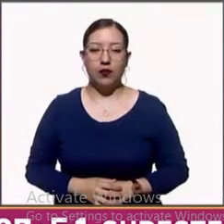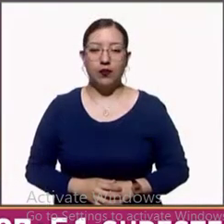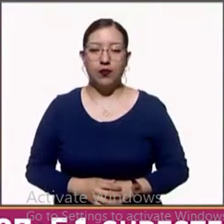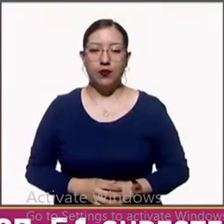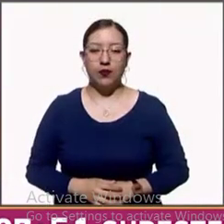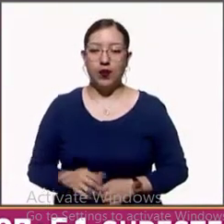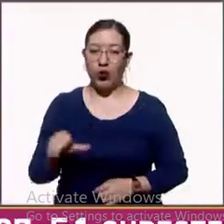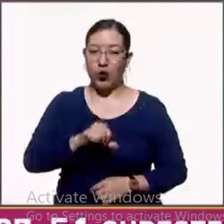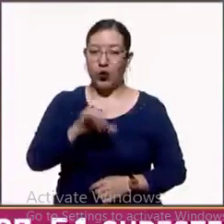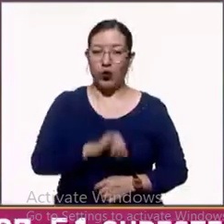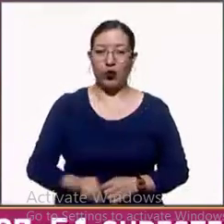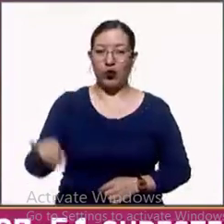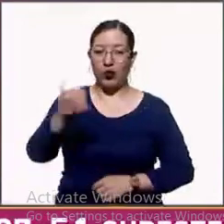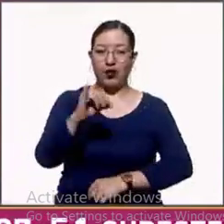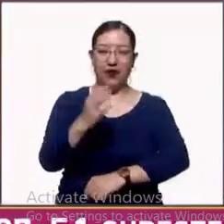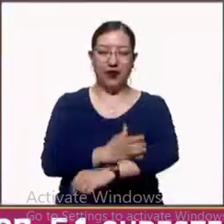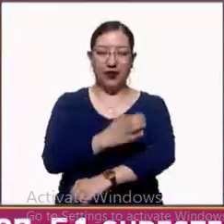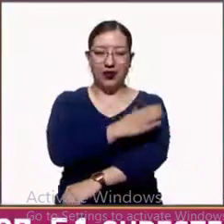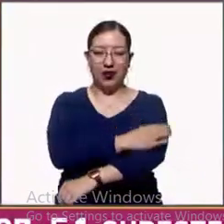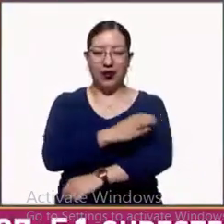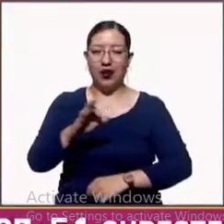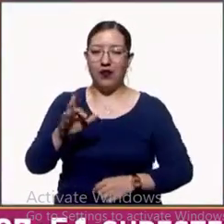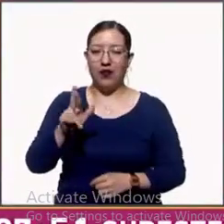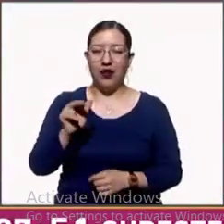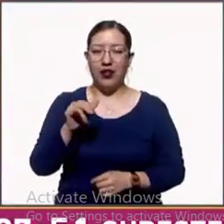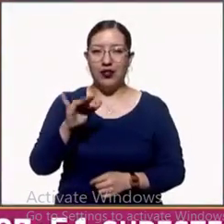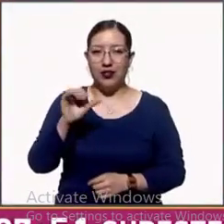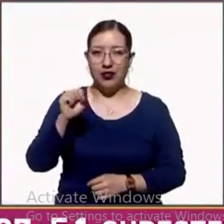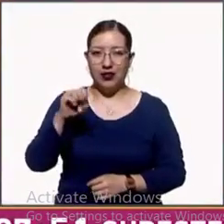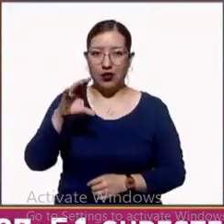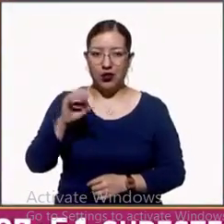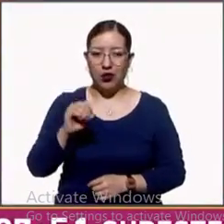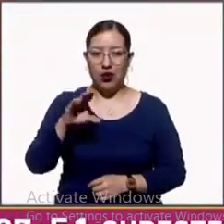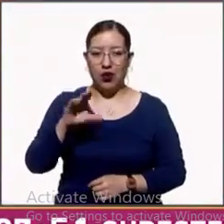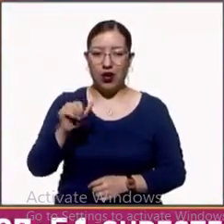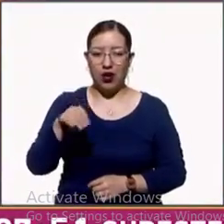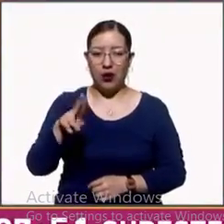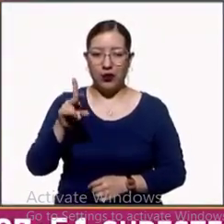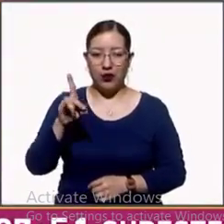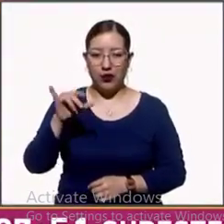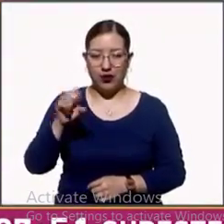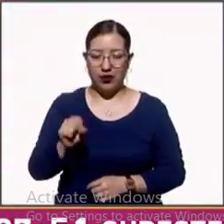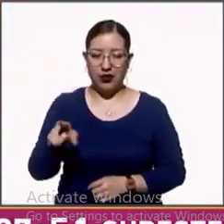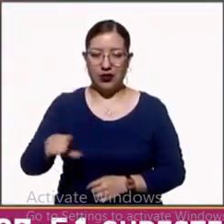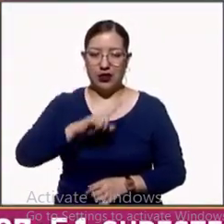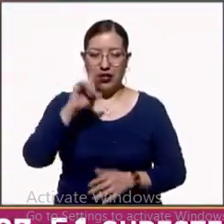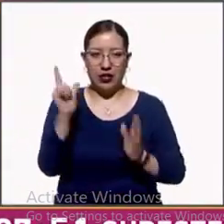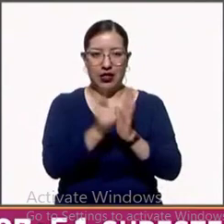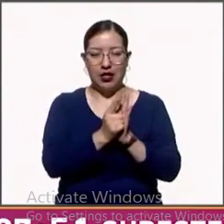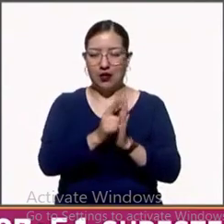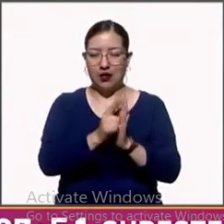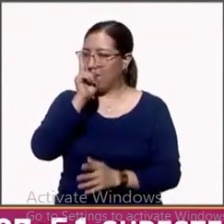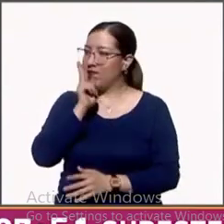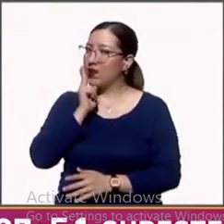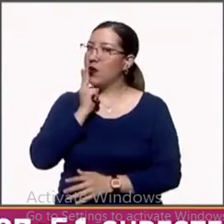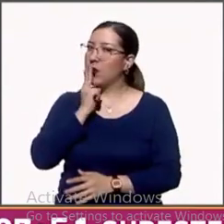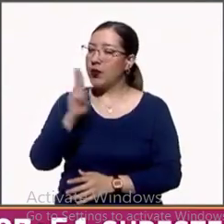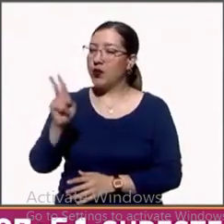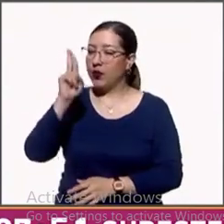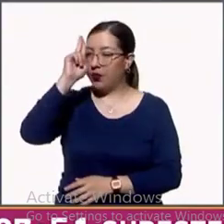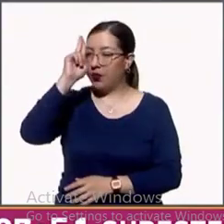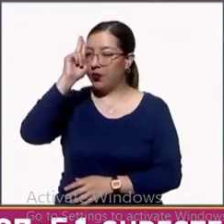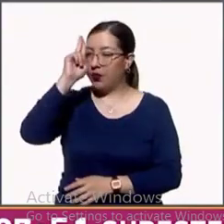Es jueves y nos acompaña en el estudio Francisco Abundis, director de parametría a la ley antitabaco. Paco, ¿cómo estás? Buenos días, bienvenido.